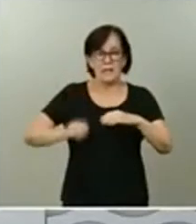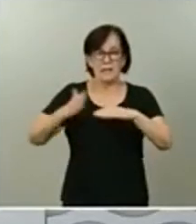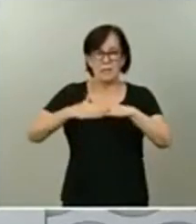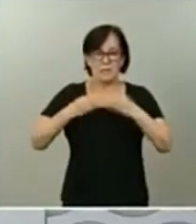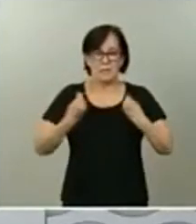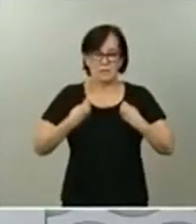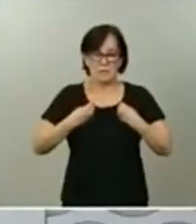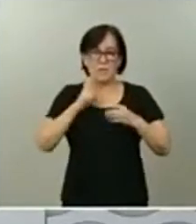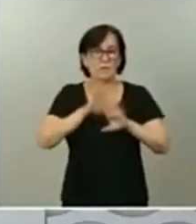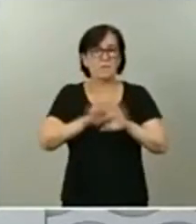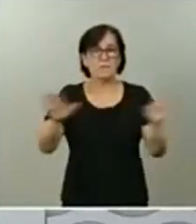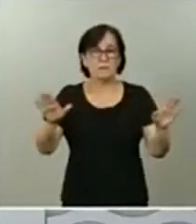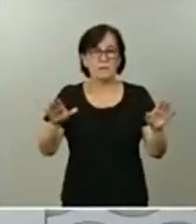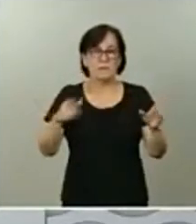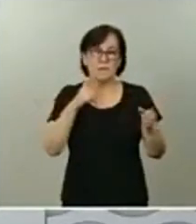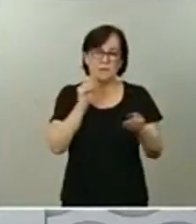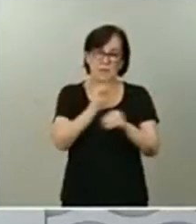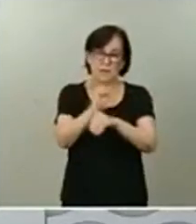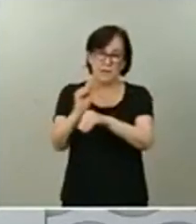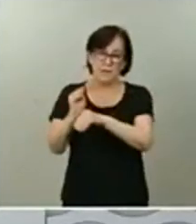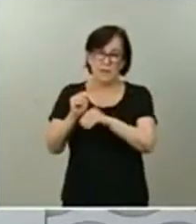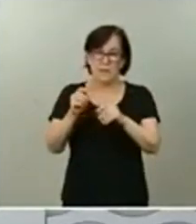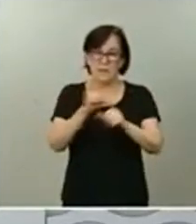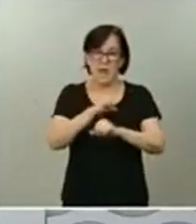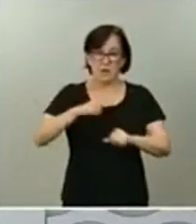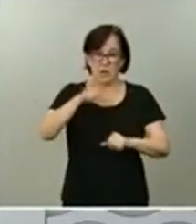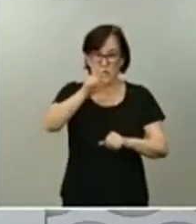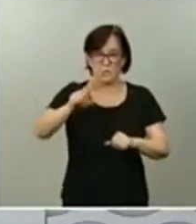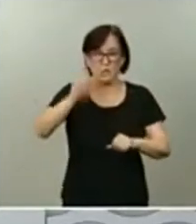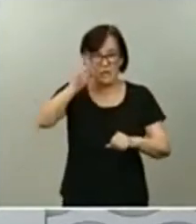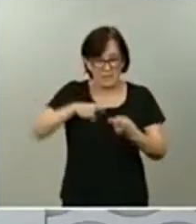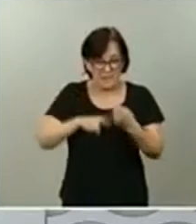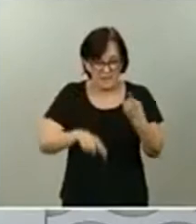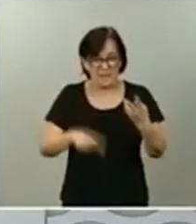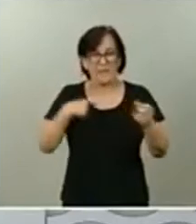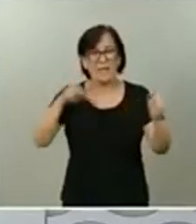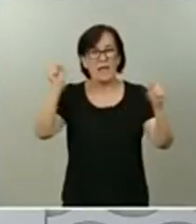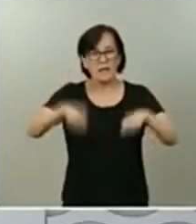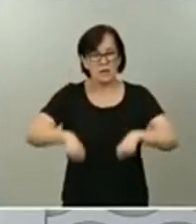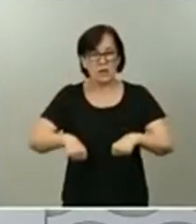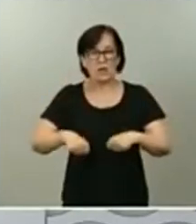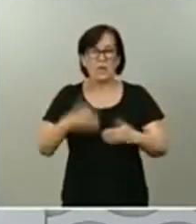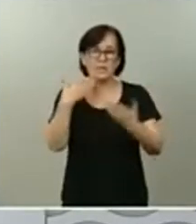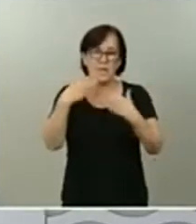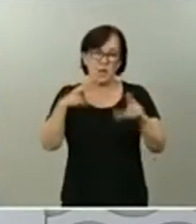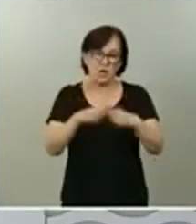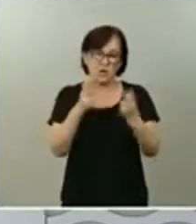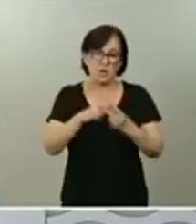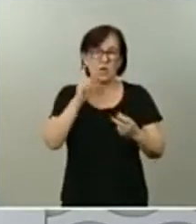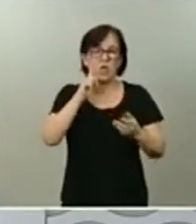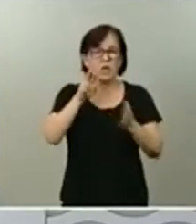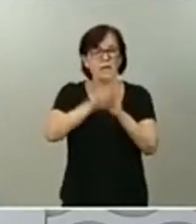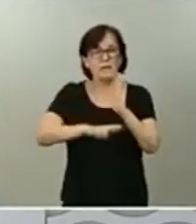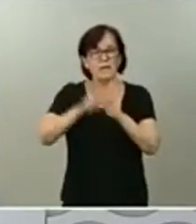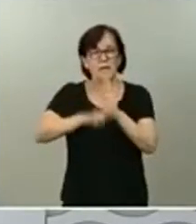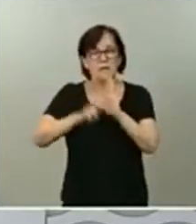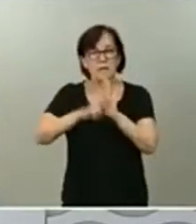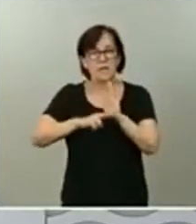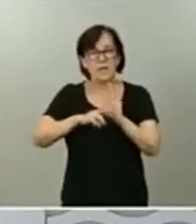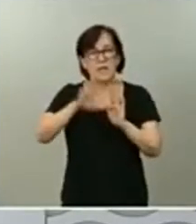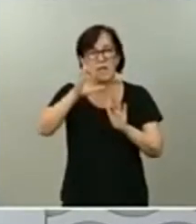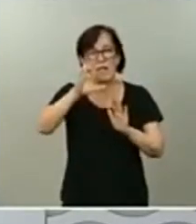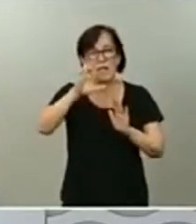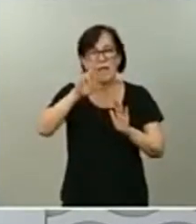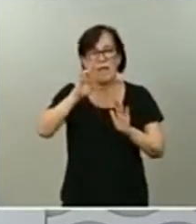actividad para los autónomos, contempladas también en el acuerdo del diálogo social o la regulación de los ERTE por fuerza mayor,